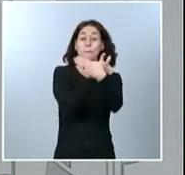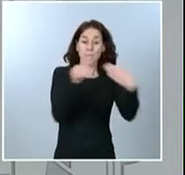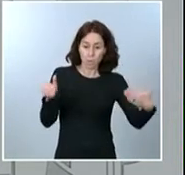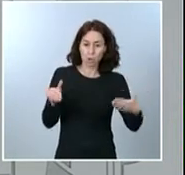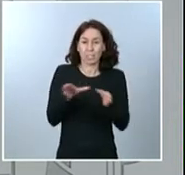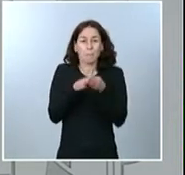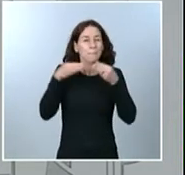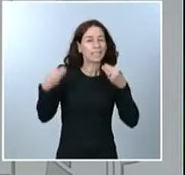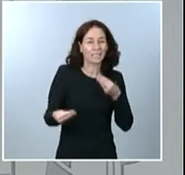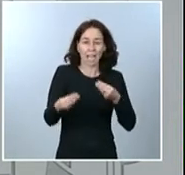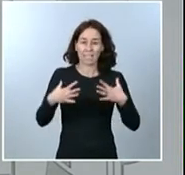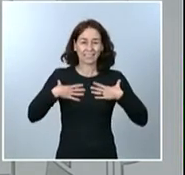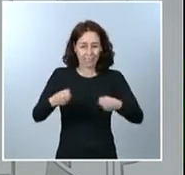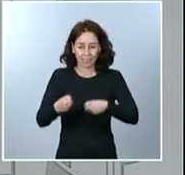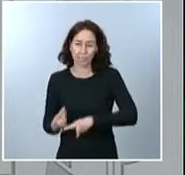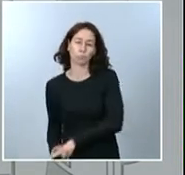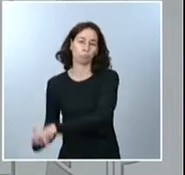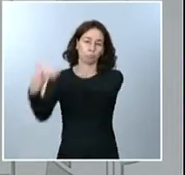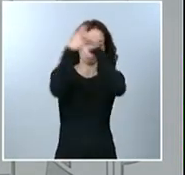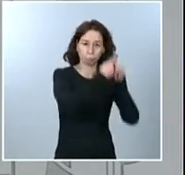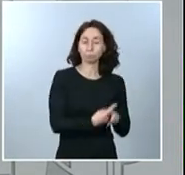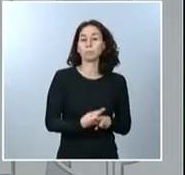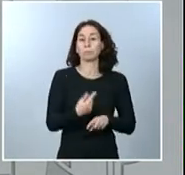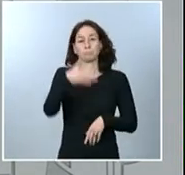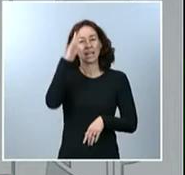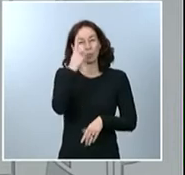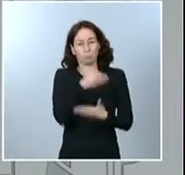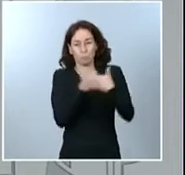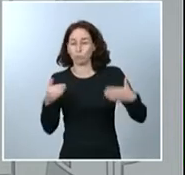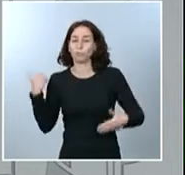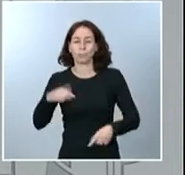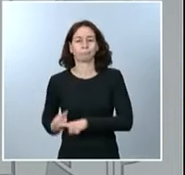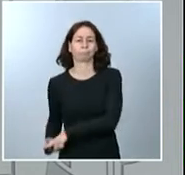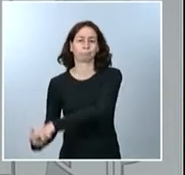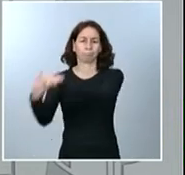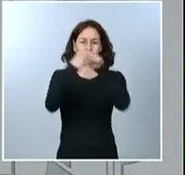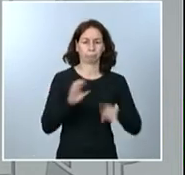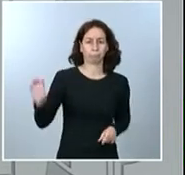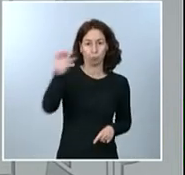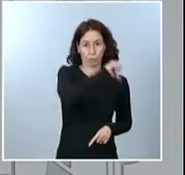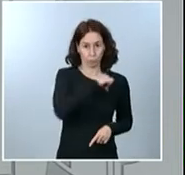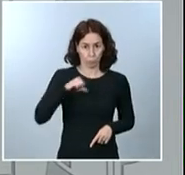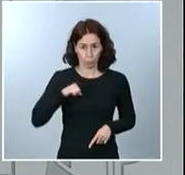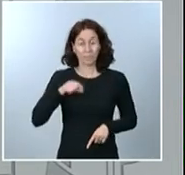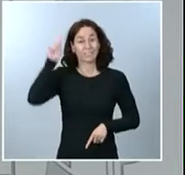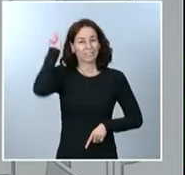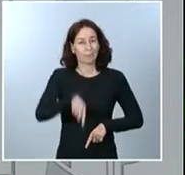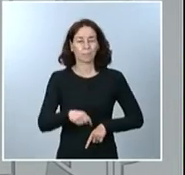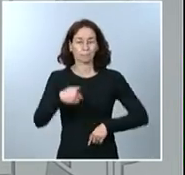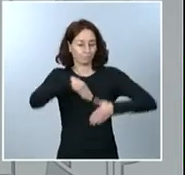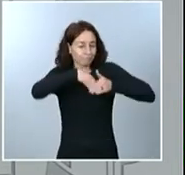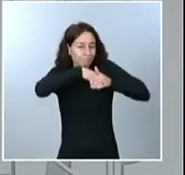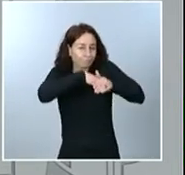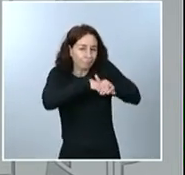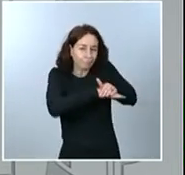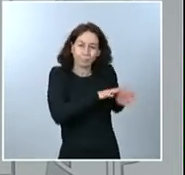221 millones han sido destinadas a las comunidades autónomas. Se ha constituido una reserva estratégica que cuenta, entre otros, con